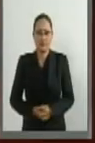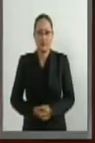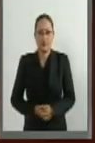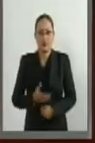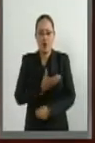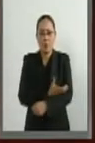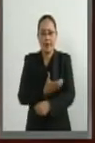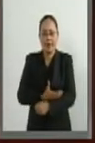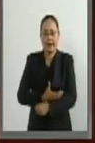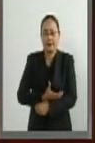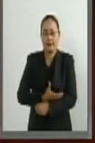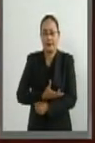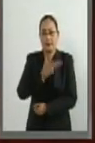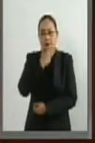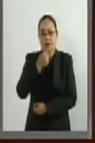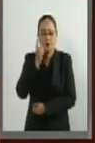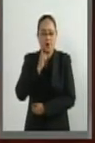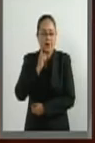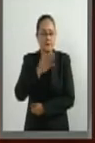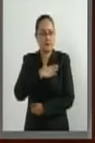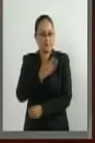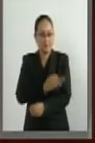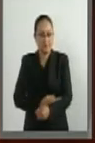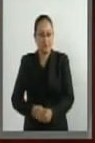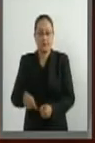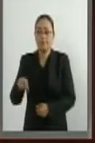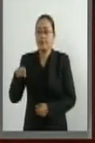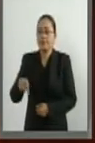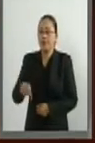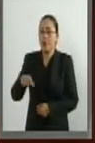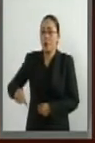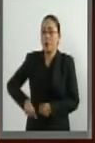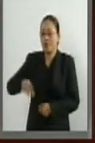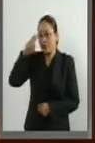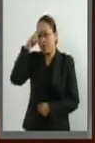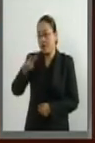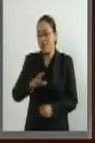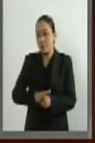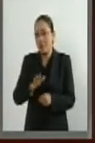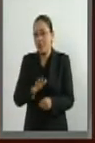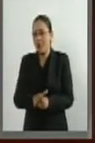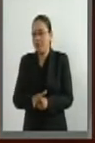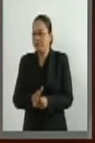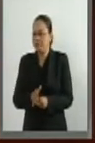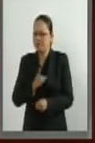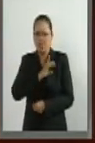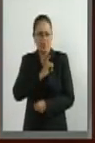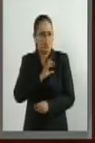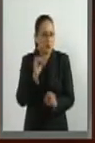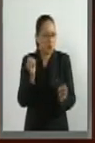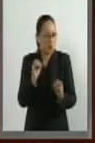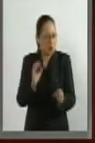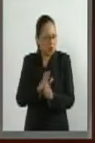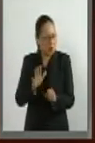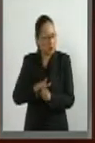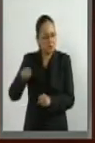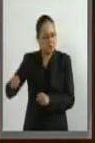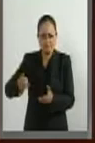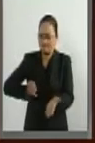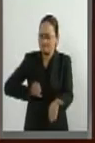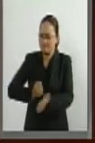tibio ni medroso el gobierno de la República, sino todo lo contrario. Decidido,